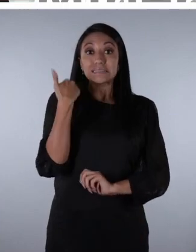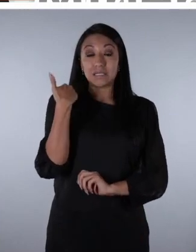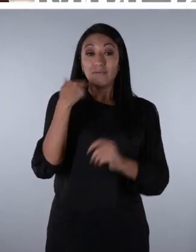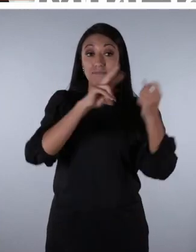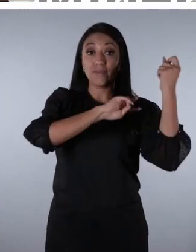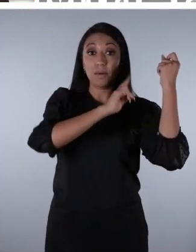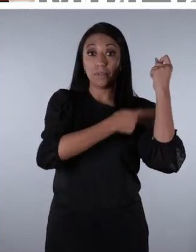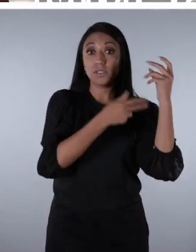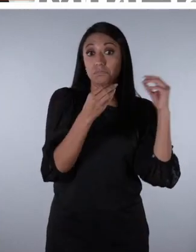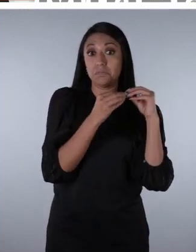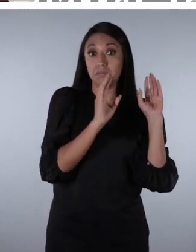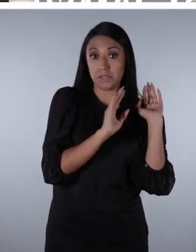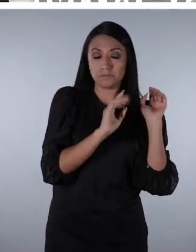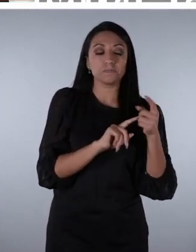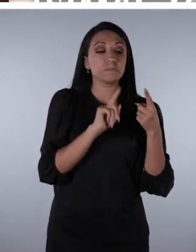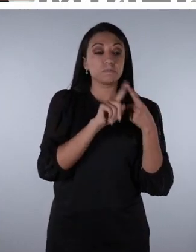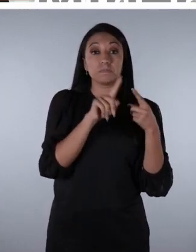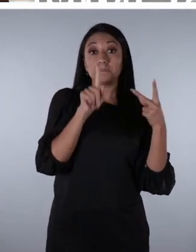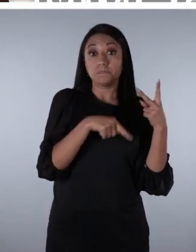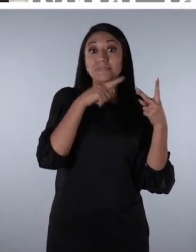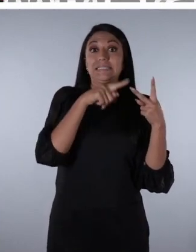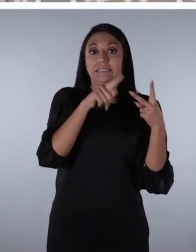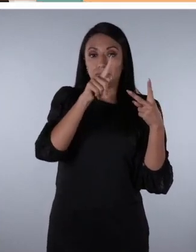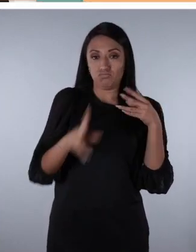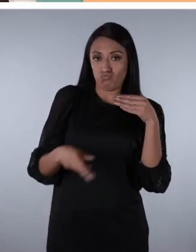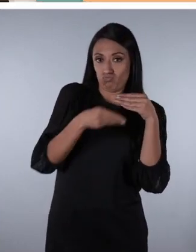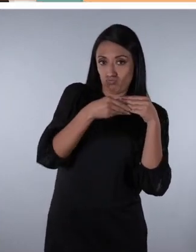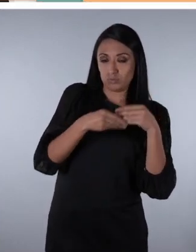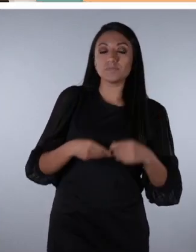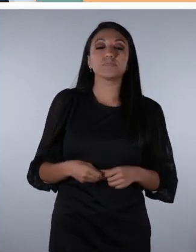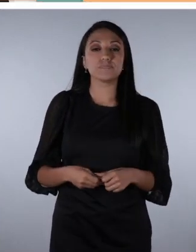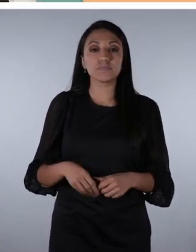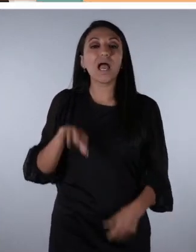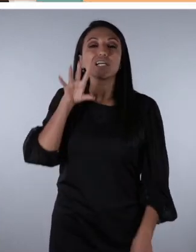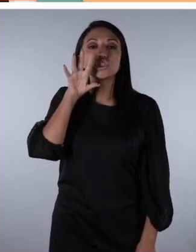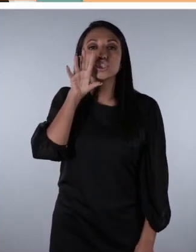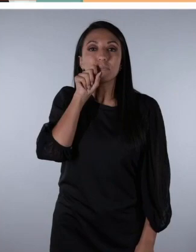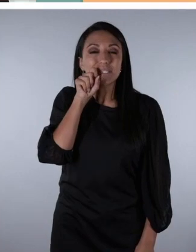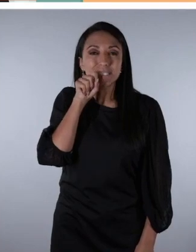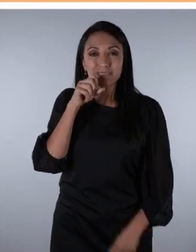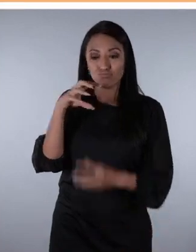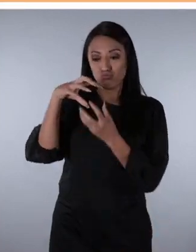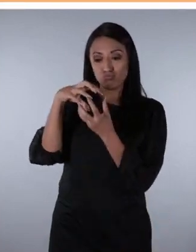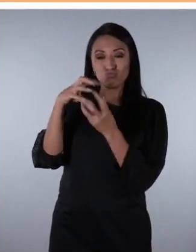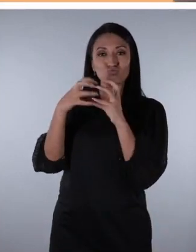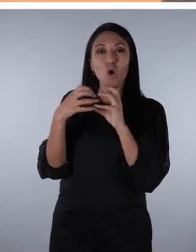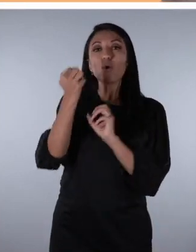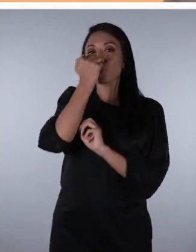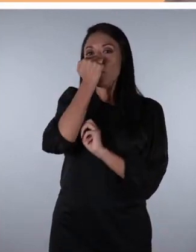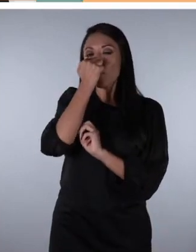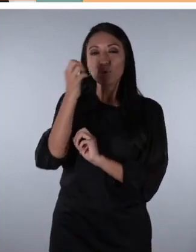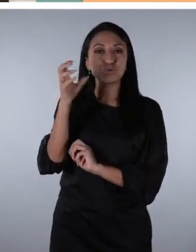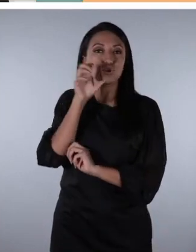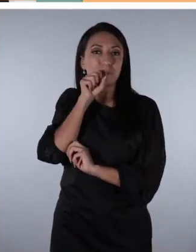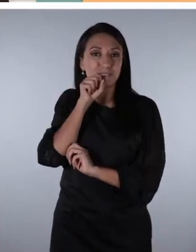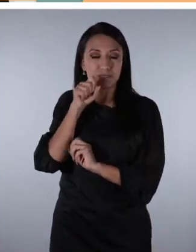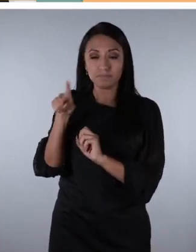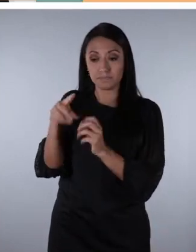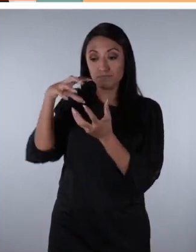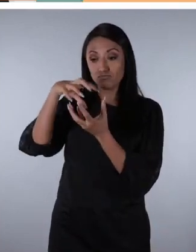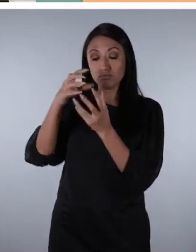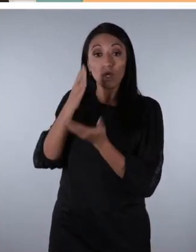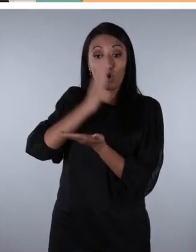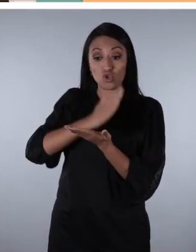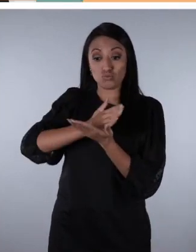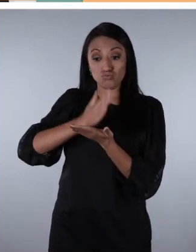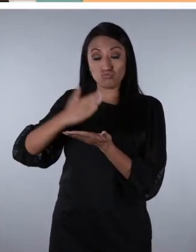vitaminas. Además necesitaremos tomate riñón cortado en cuadritos. ¿Sabían